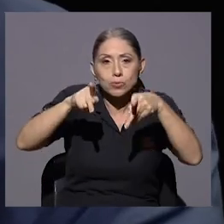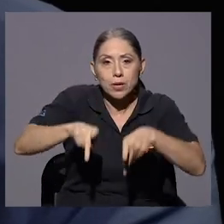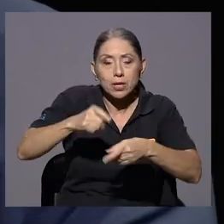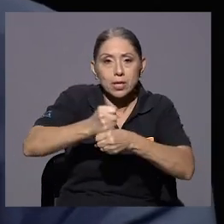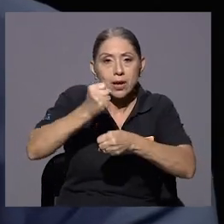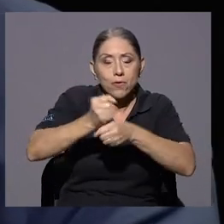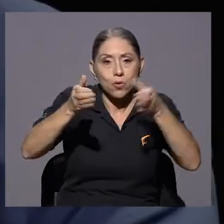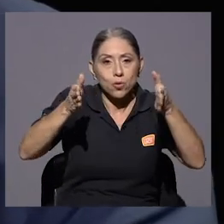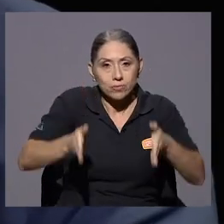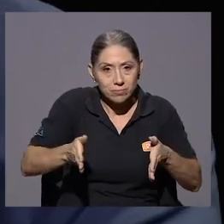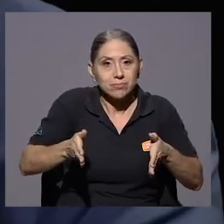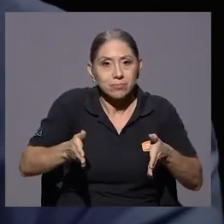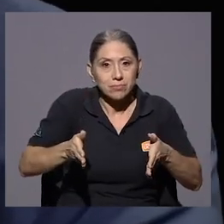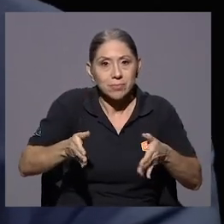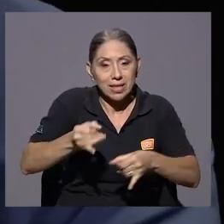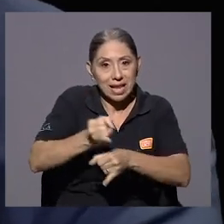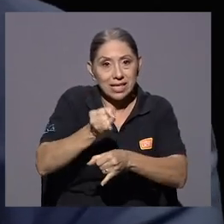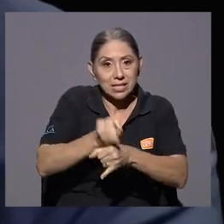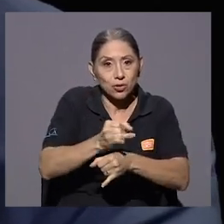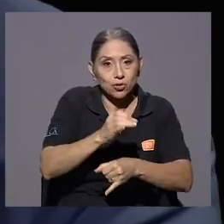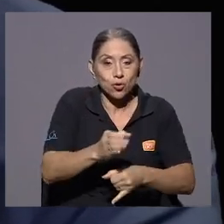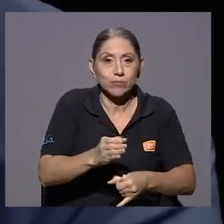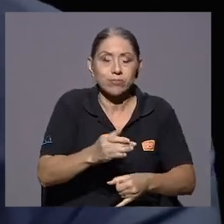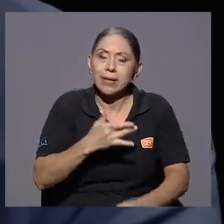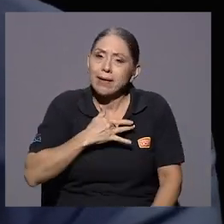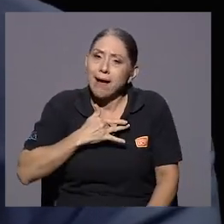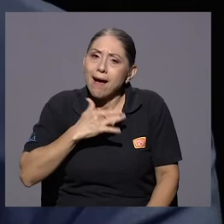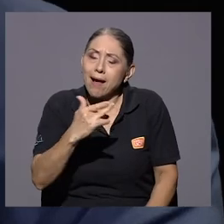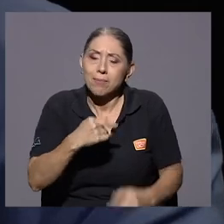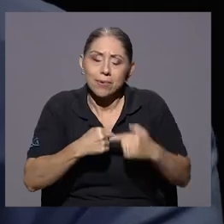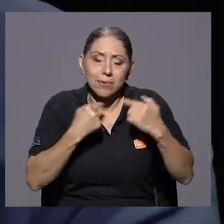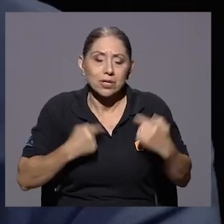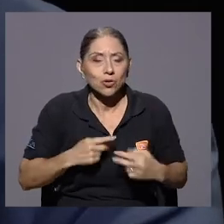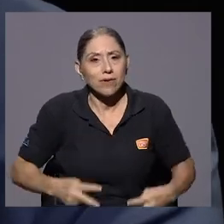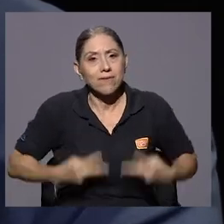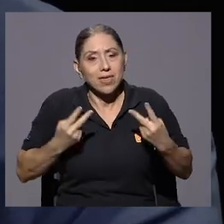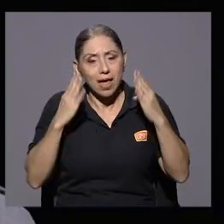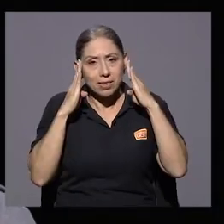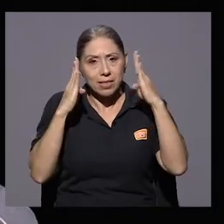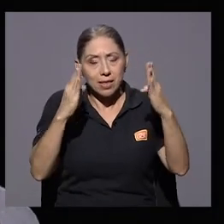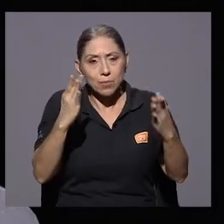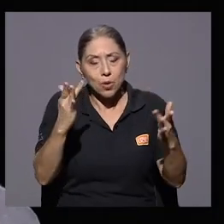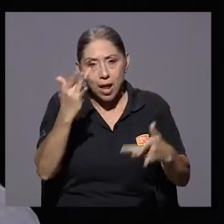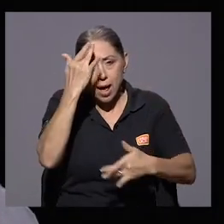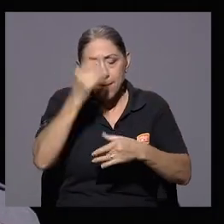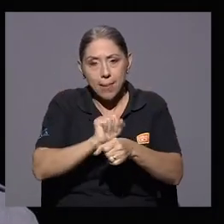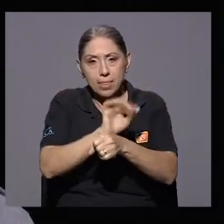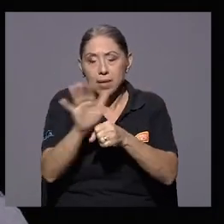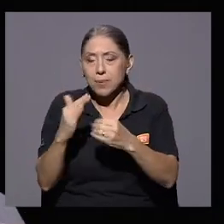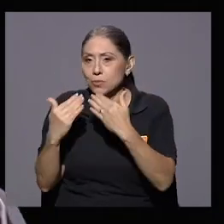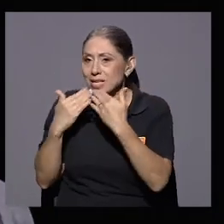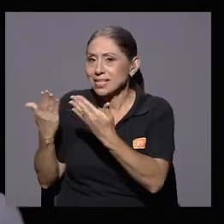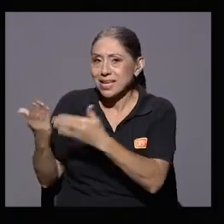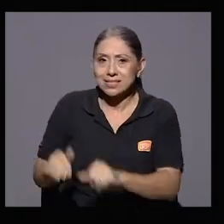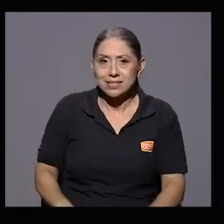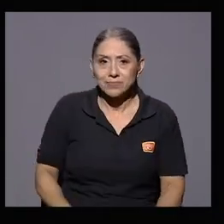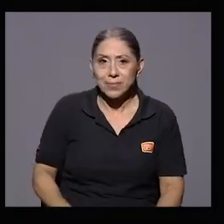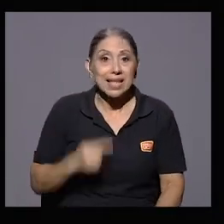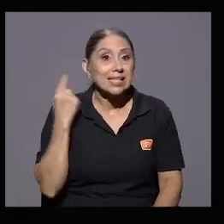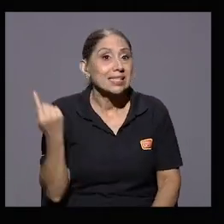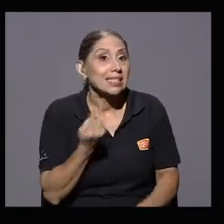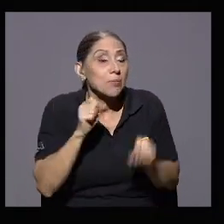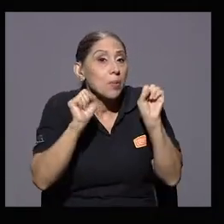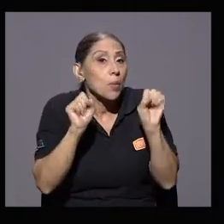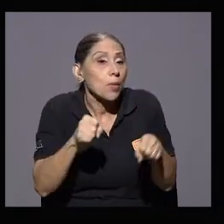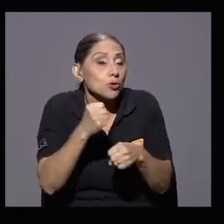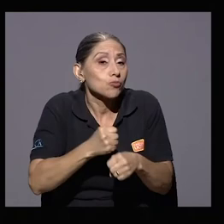compañeras y compañeros que han dado vida, alma y corazón en la abordaje de la pandemia. Muchas gracias, don Marlon. Siempre podemos hacer mejor las cosas y la